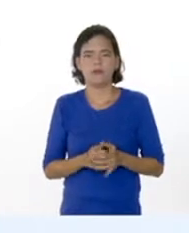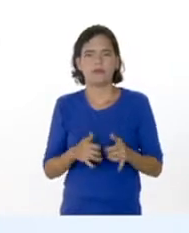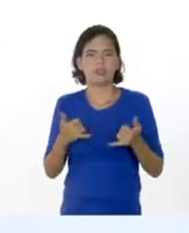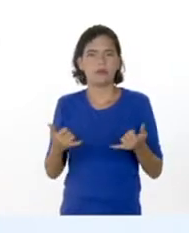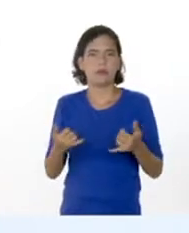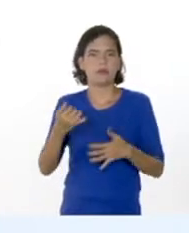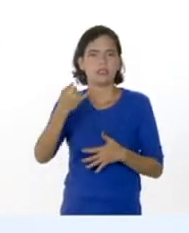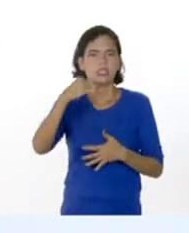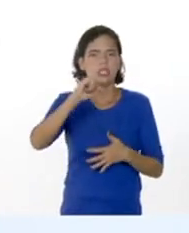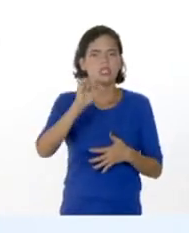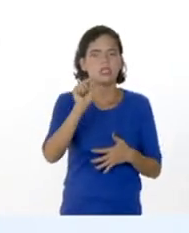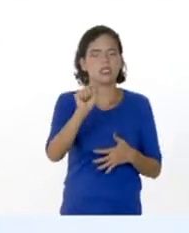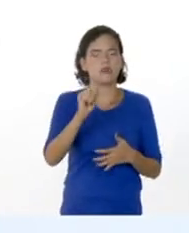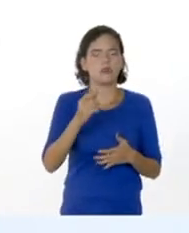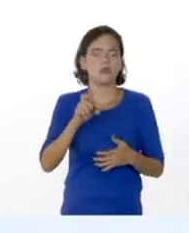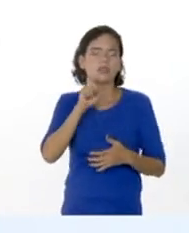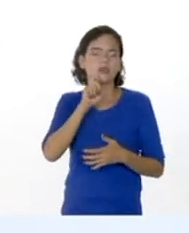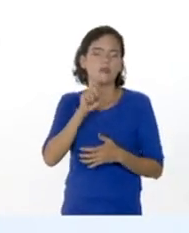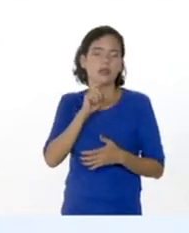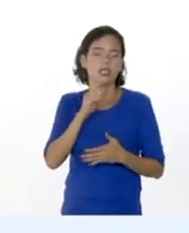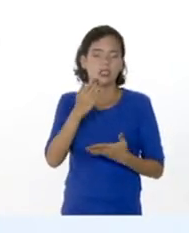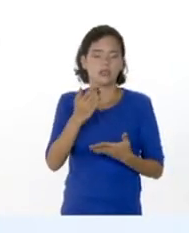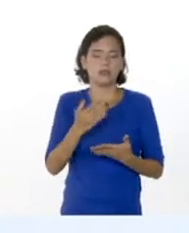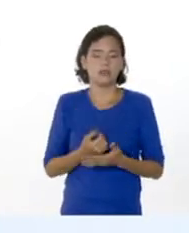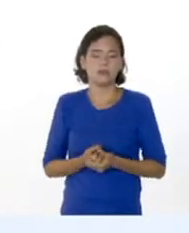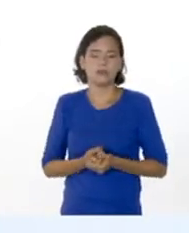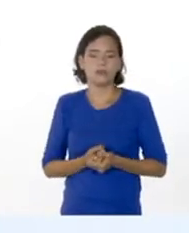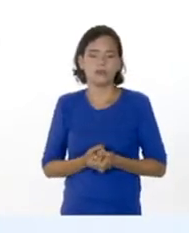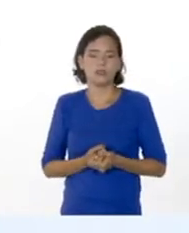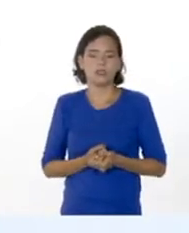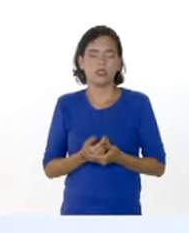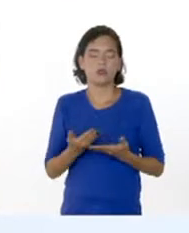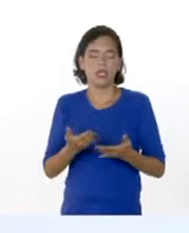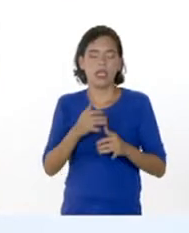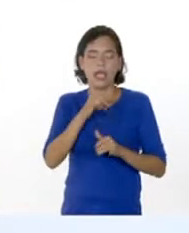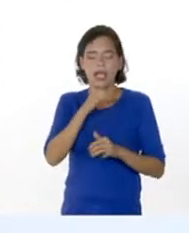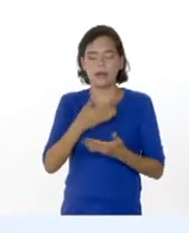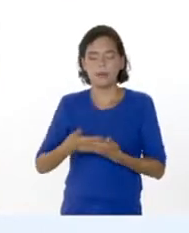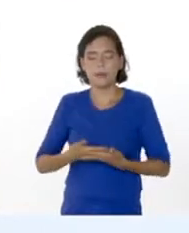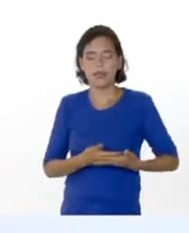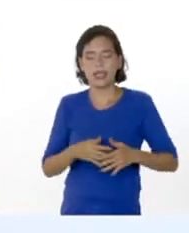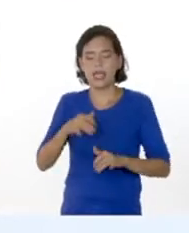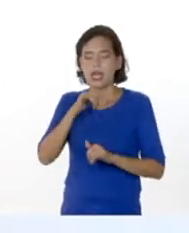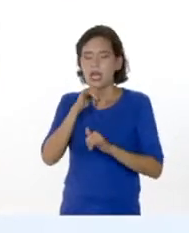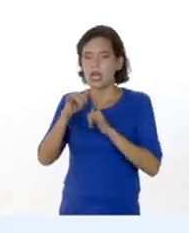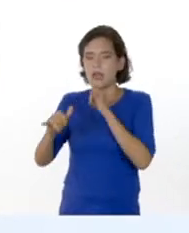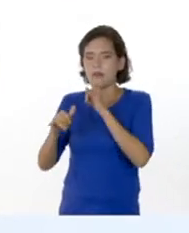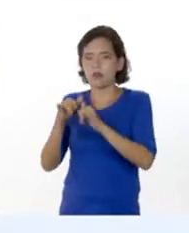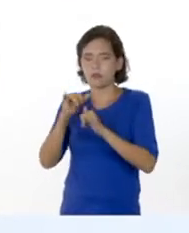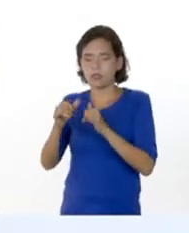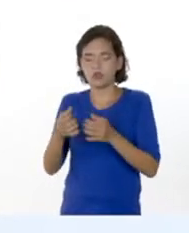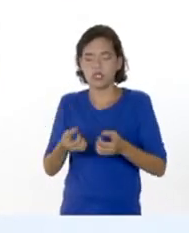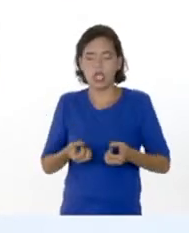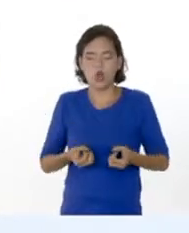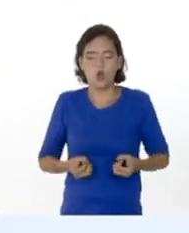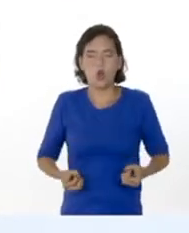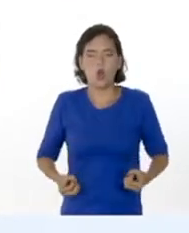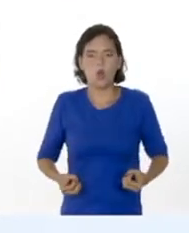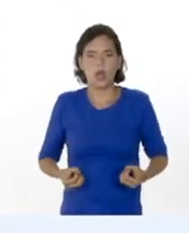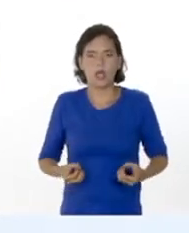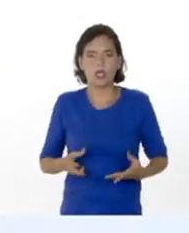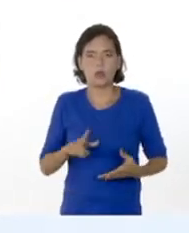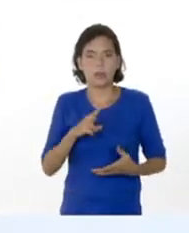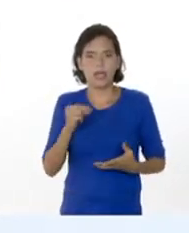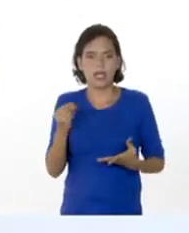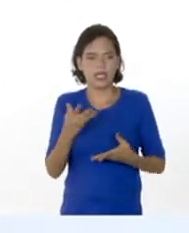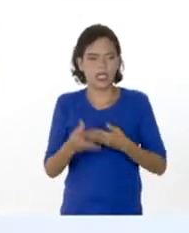a pasar allí en ese momento de gestación? Esa gonadotropina le va a dar la información a los ovarios para que no produzca más